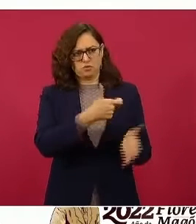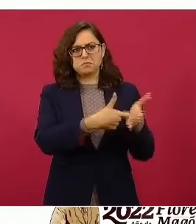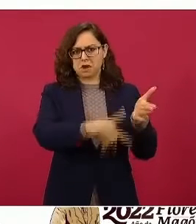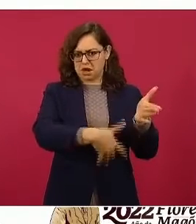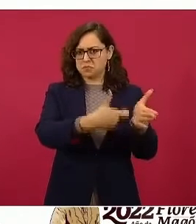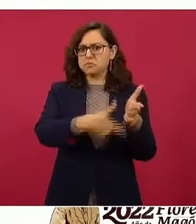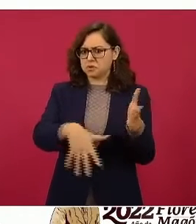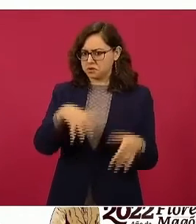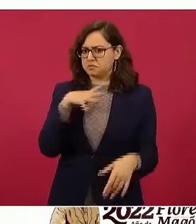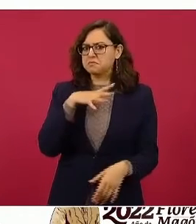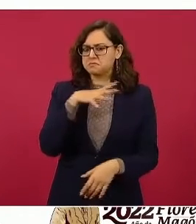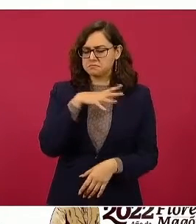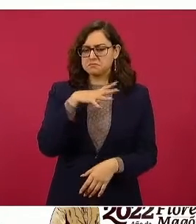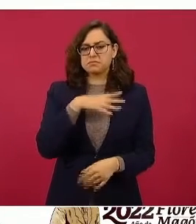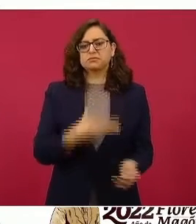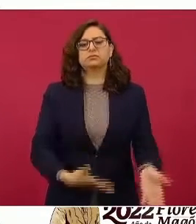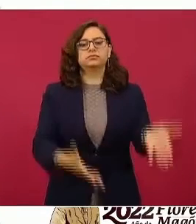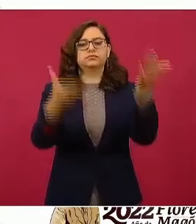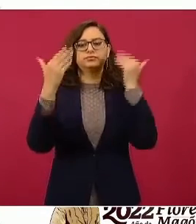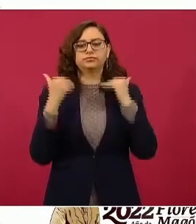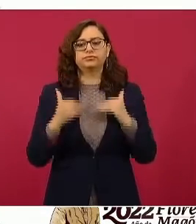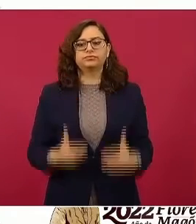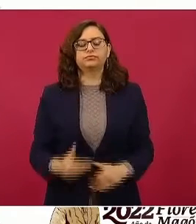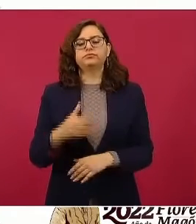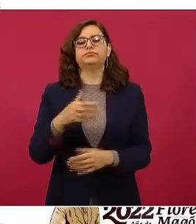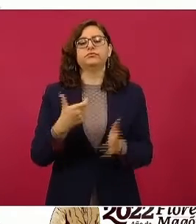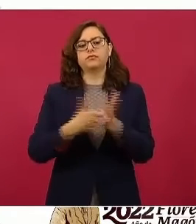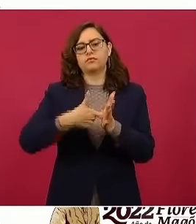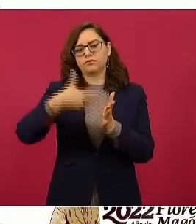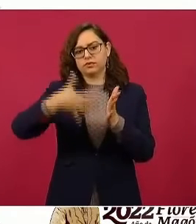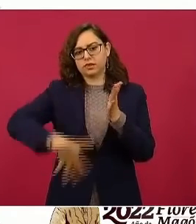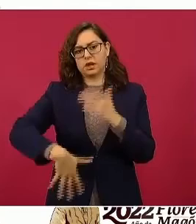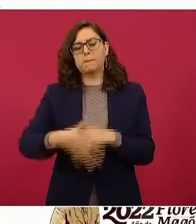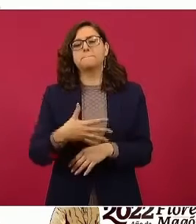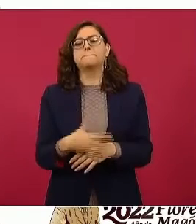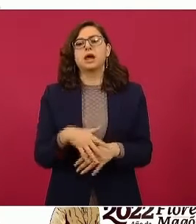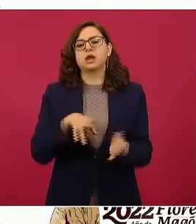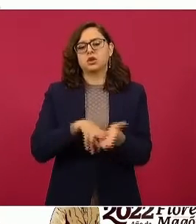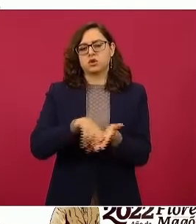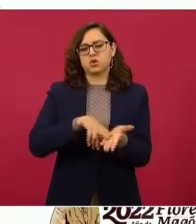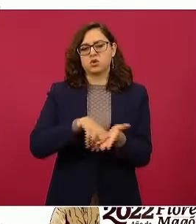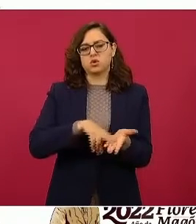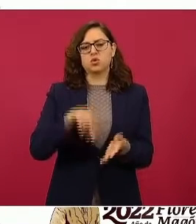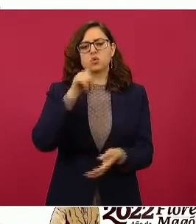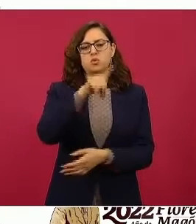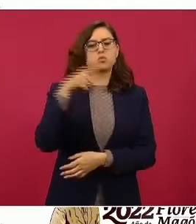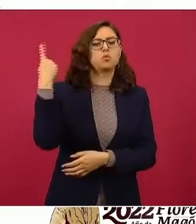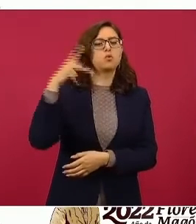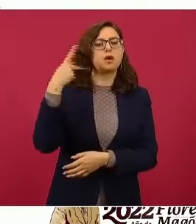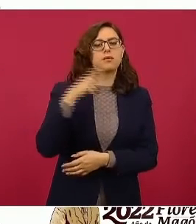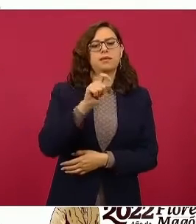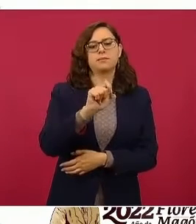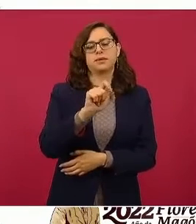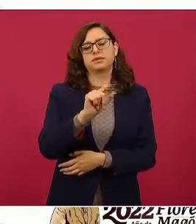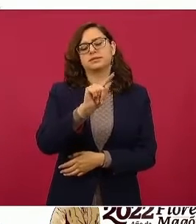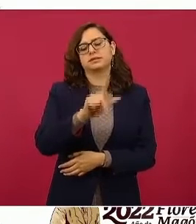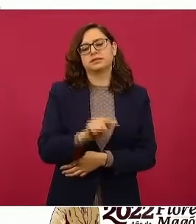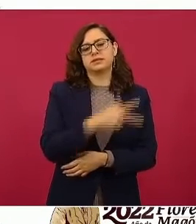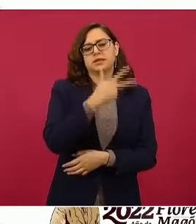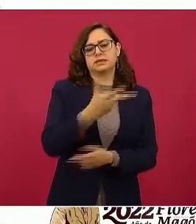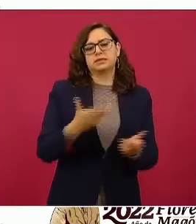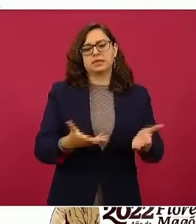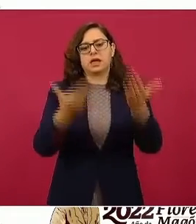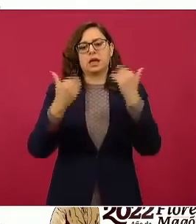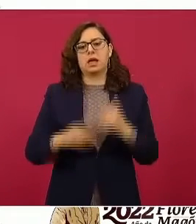más barata, 20 pesos 78 centavos de móvil en San Andrés, Cholula, Puebla y 20.79 de Valero